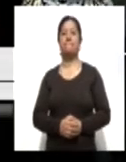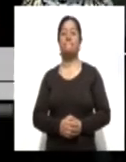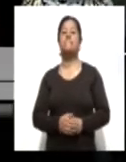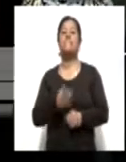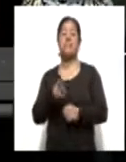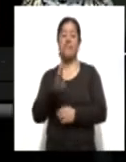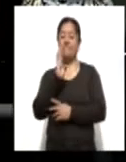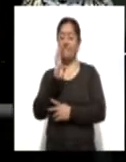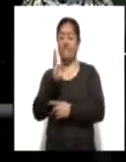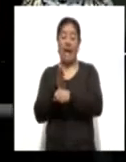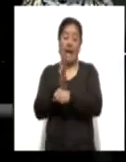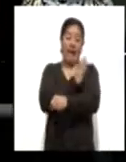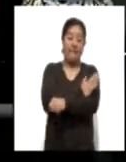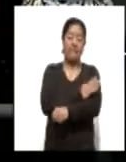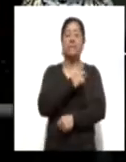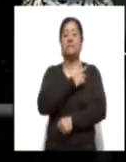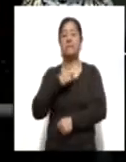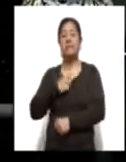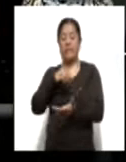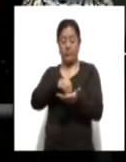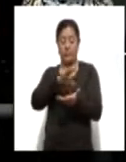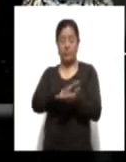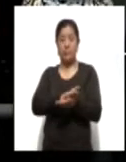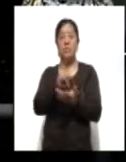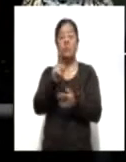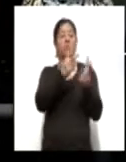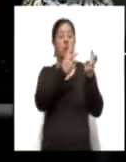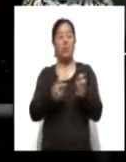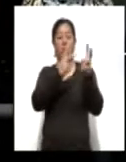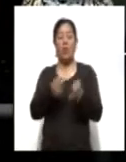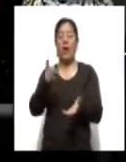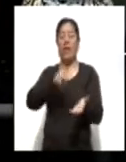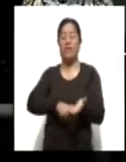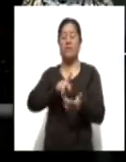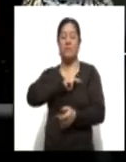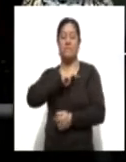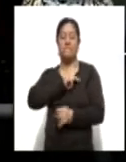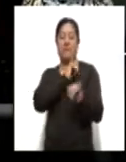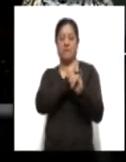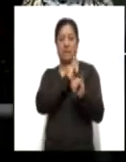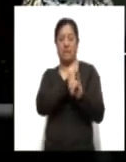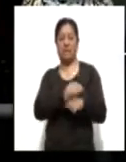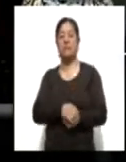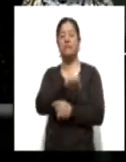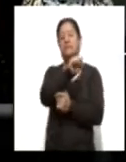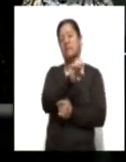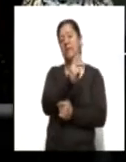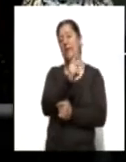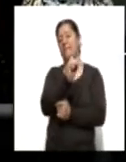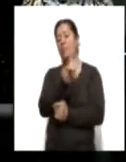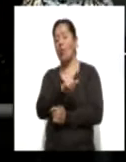presencial deben pre-registrarse en una plataforma que encontrarán en nuestras redes, en las redes de Cepol,